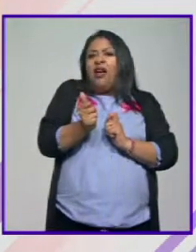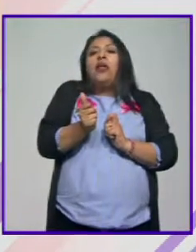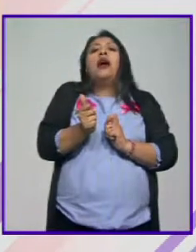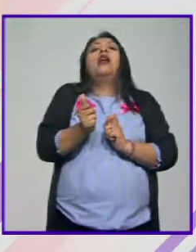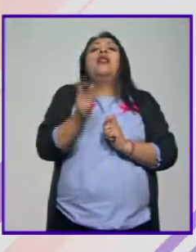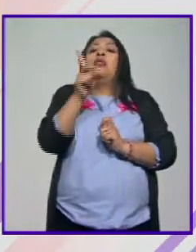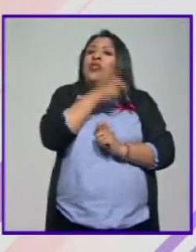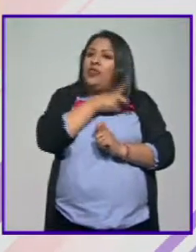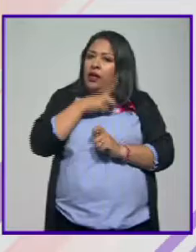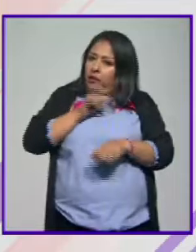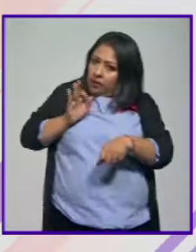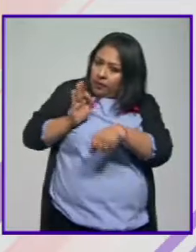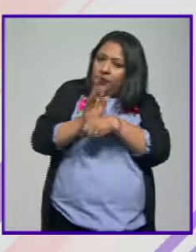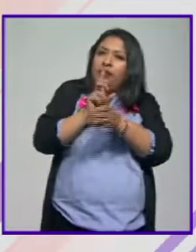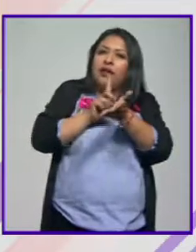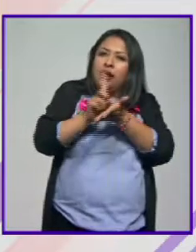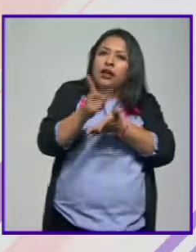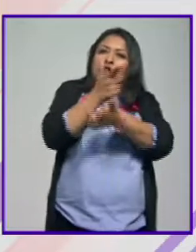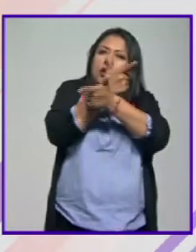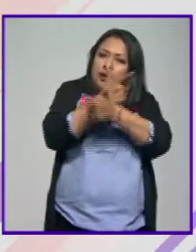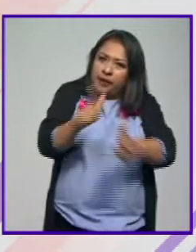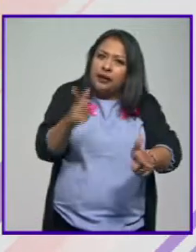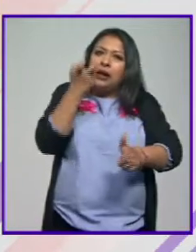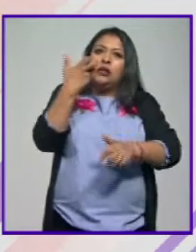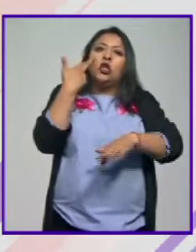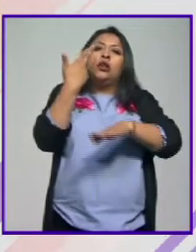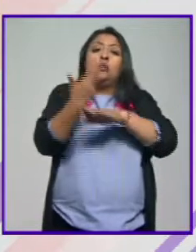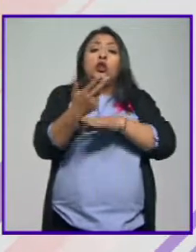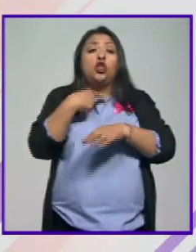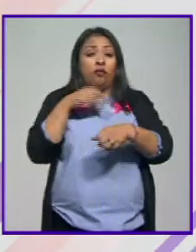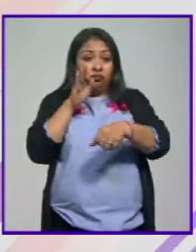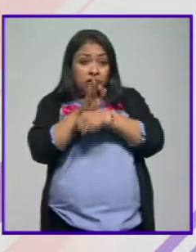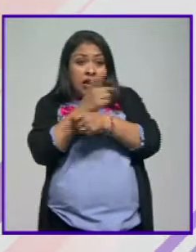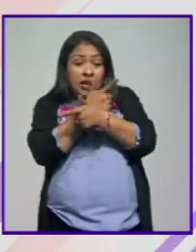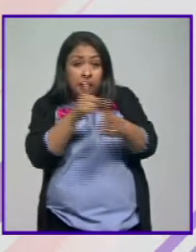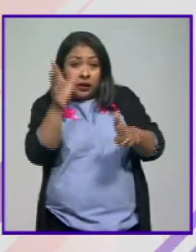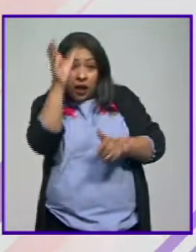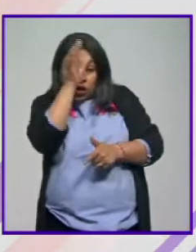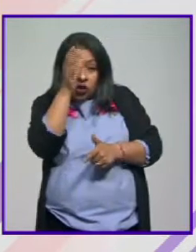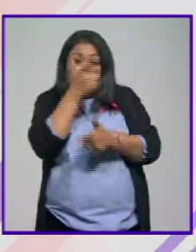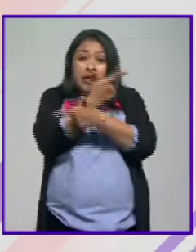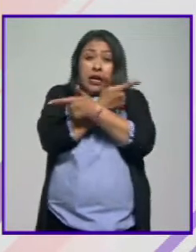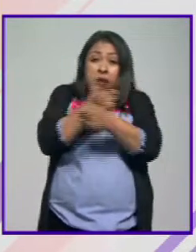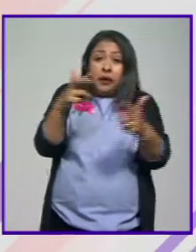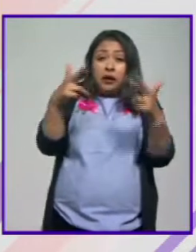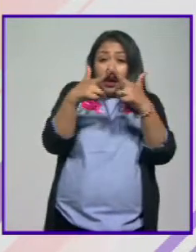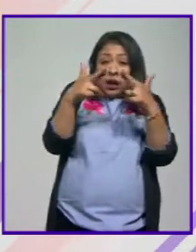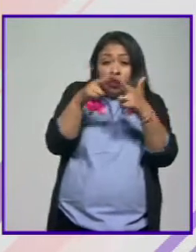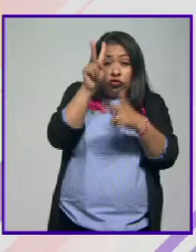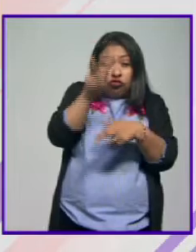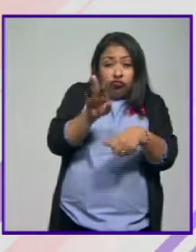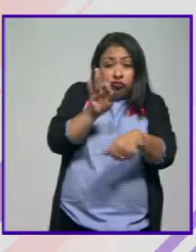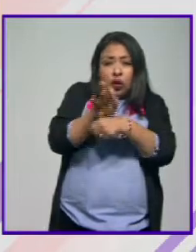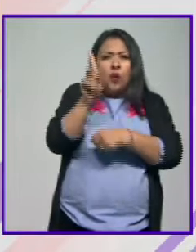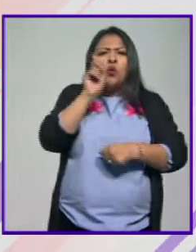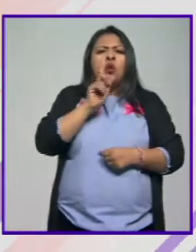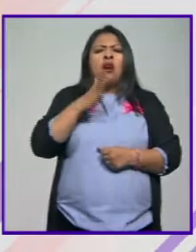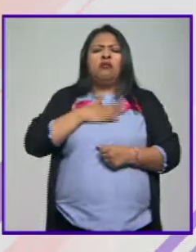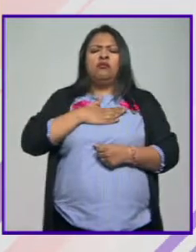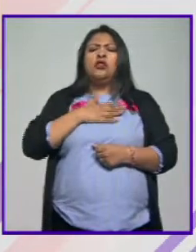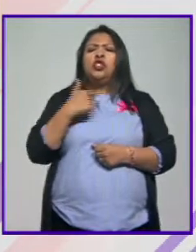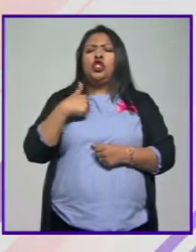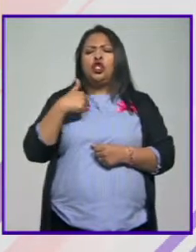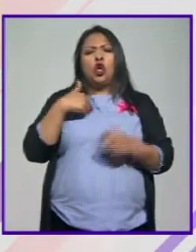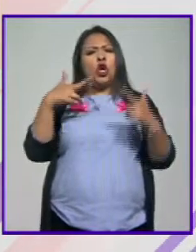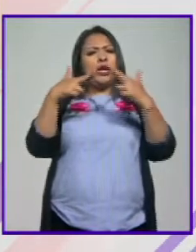corresponde garantizar derechos y libertades. Y si te garantizo libertad de conciencia y libertad de religión, si una mujer dice yo por